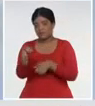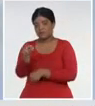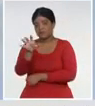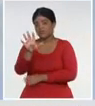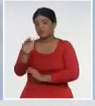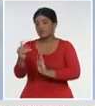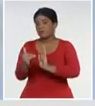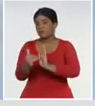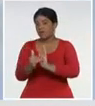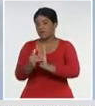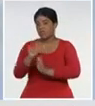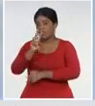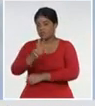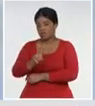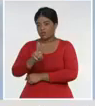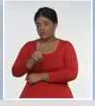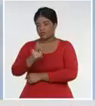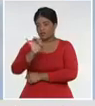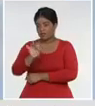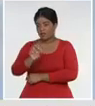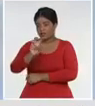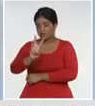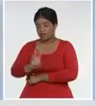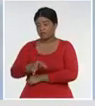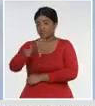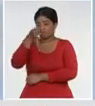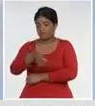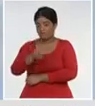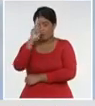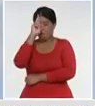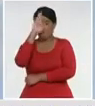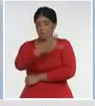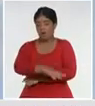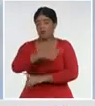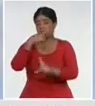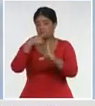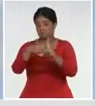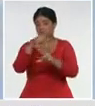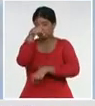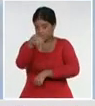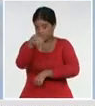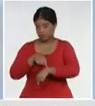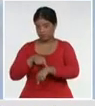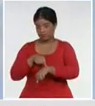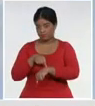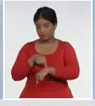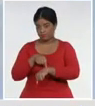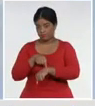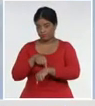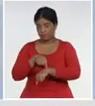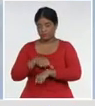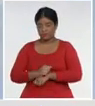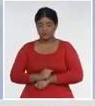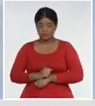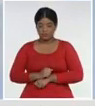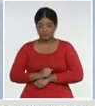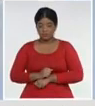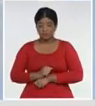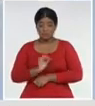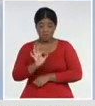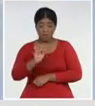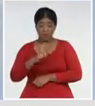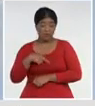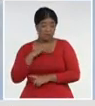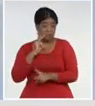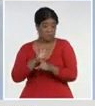activos, ingresados, confirmados, positivos, en estos momentos, que como, expresé al inicio, por